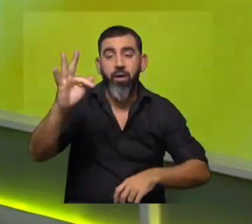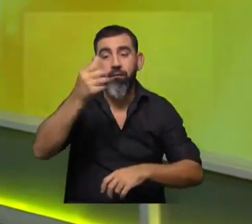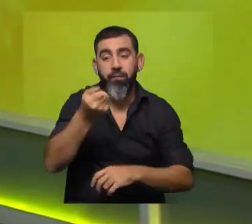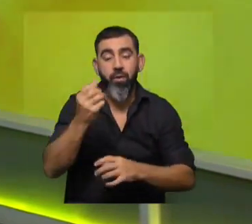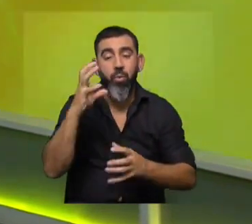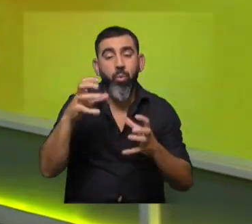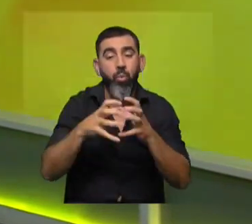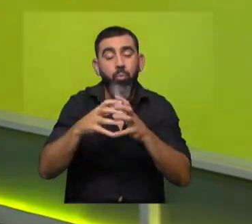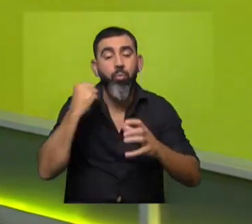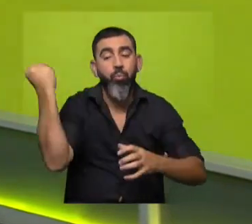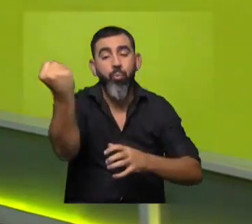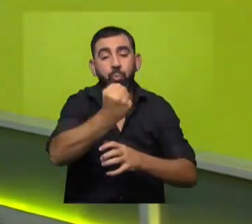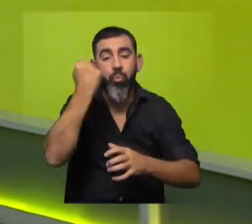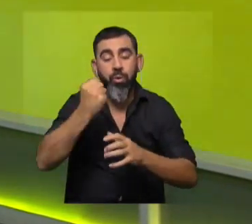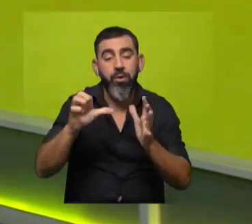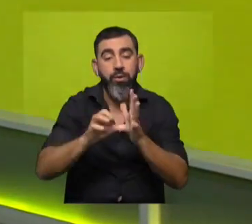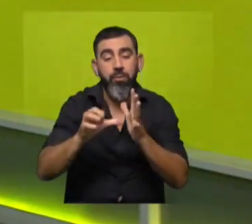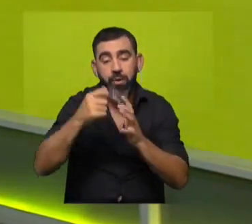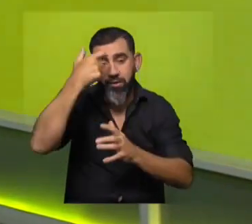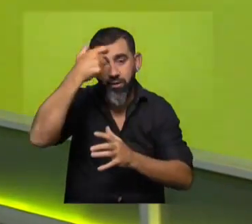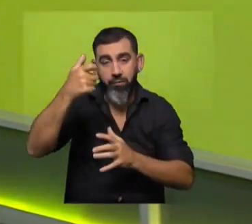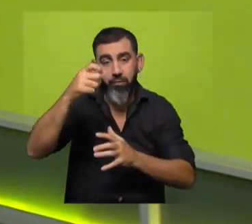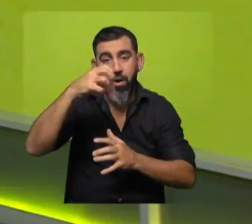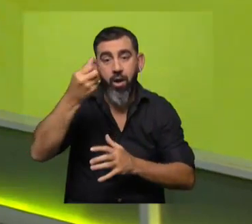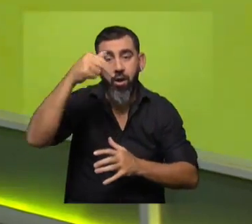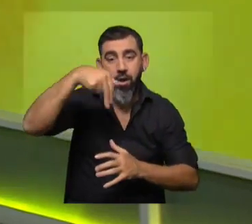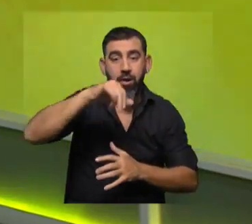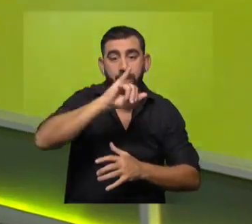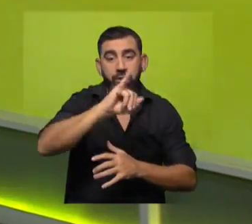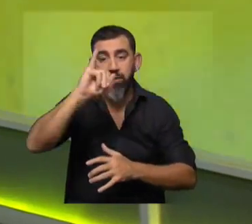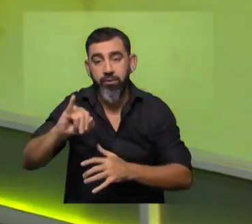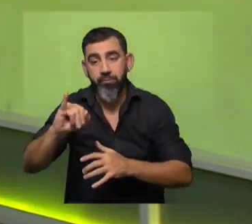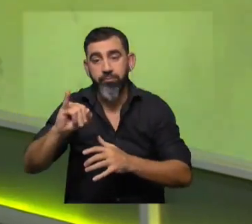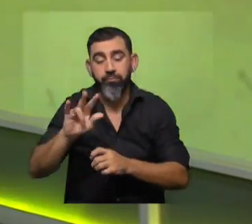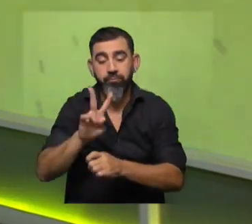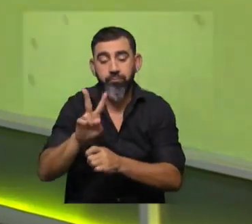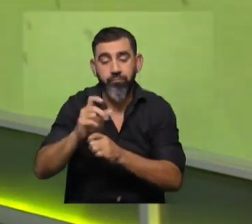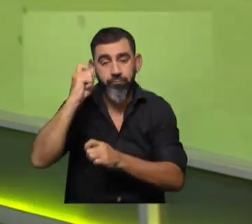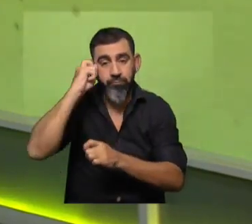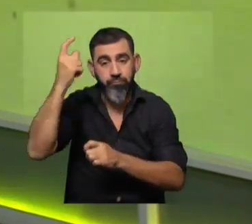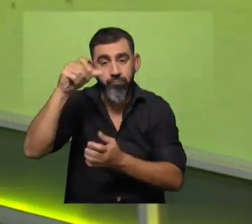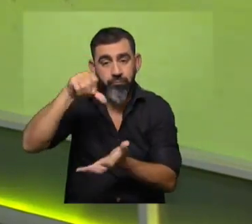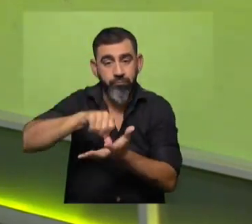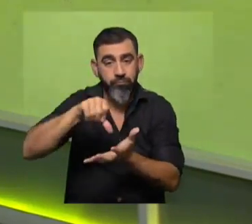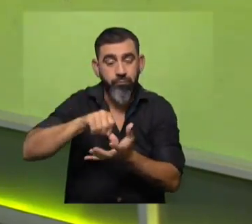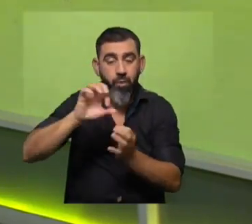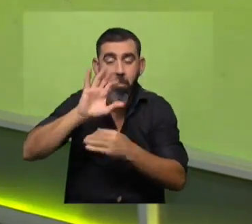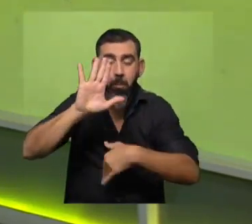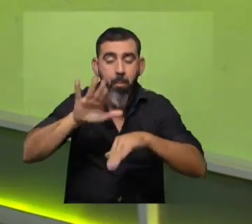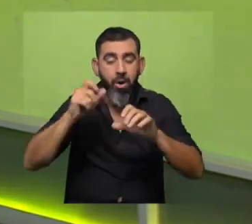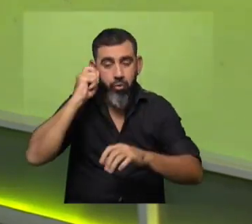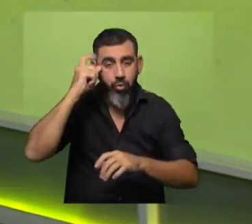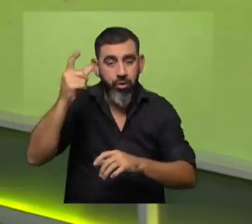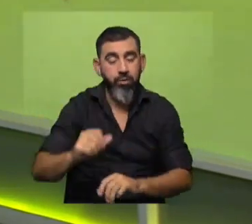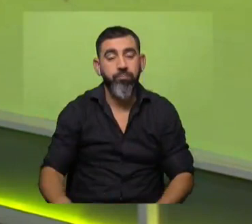clave en el sistema científico nacional. La ANI soporta el desarrollo del conocimiento en nuestro país, o una buena parte del mismo.